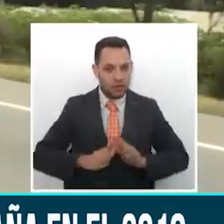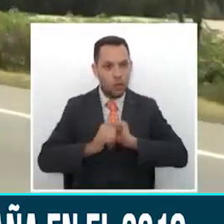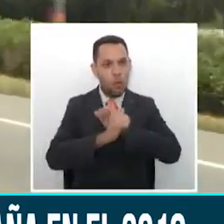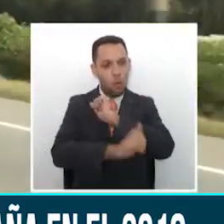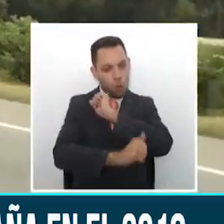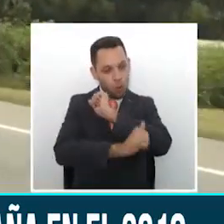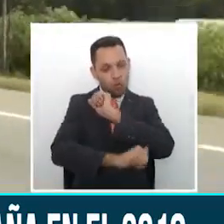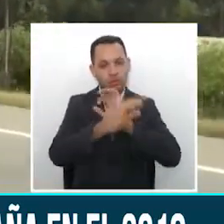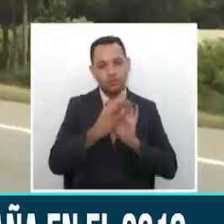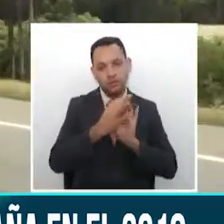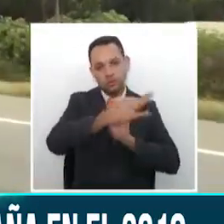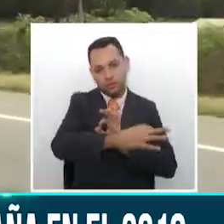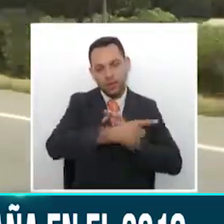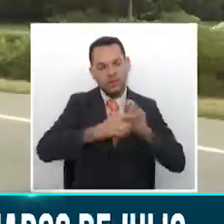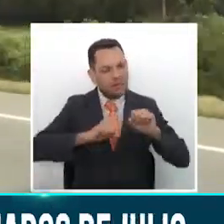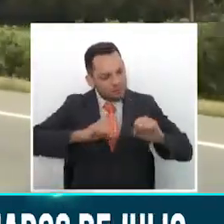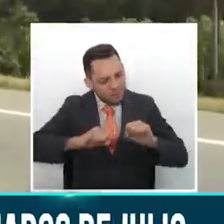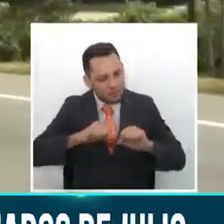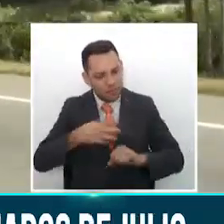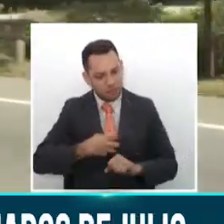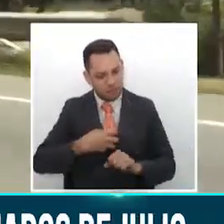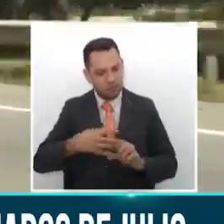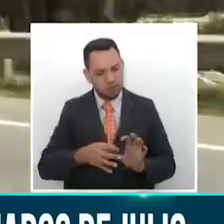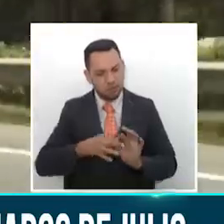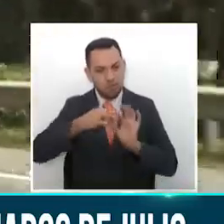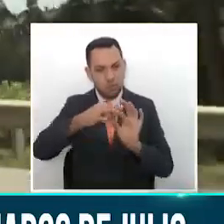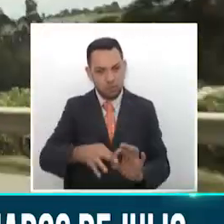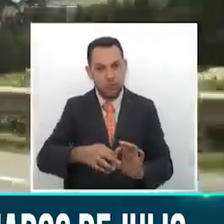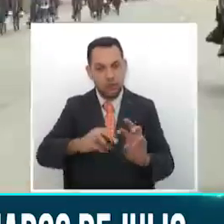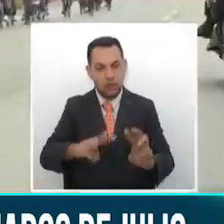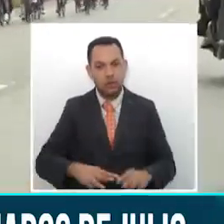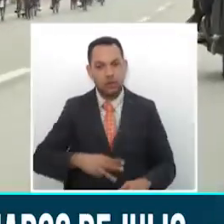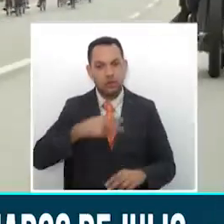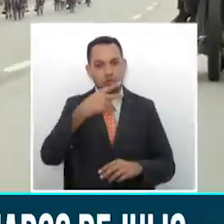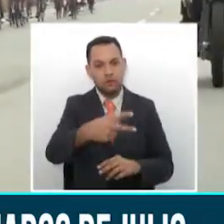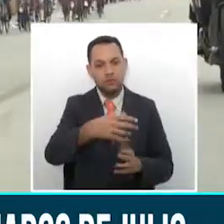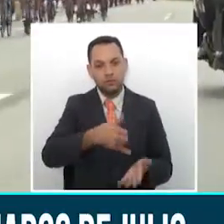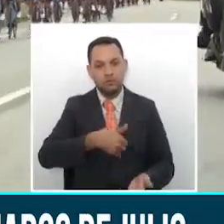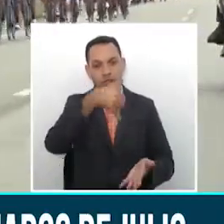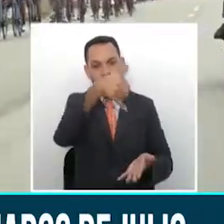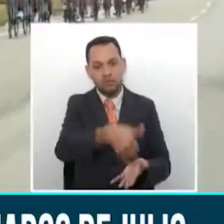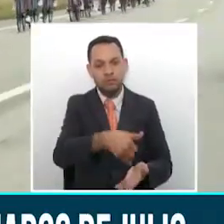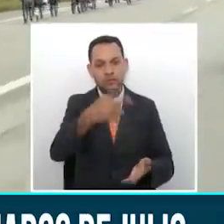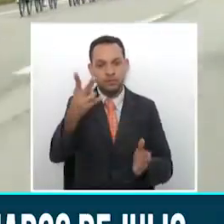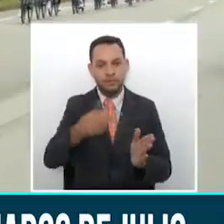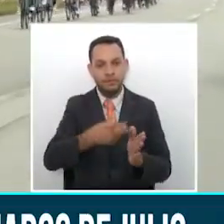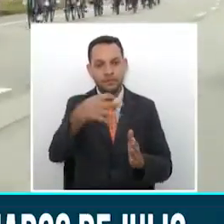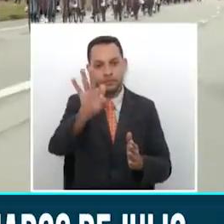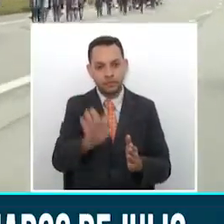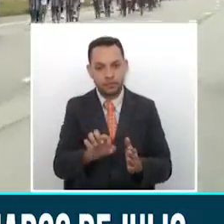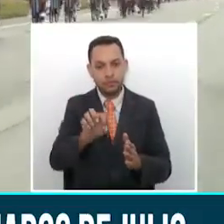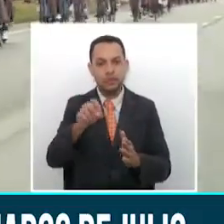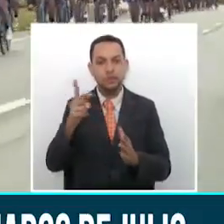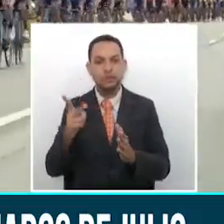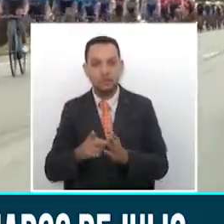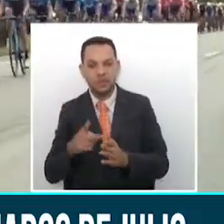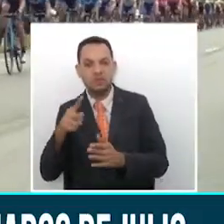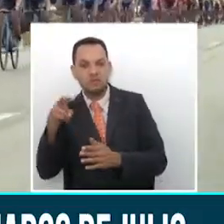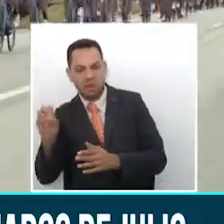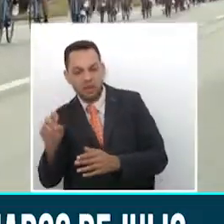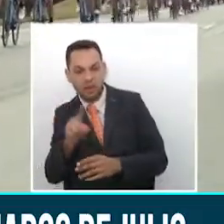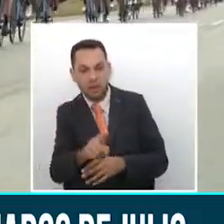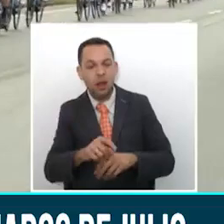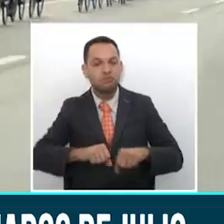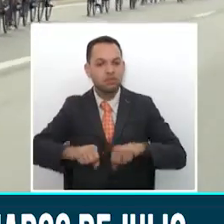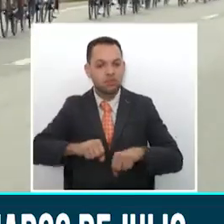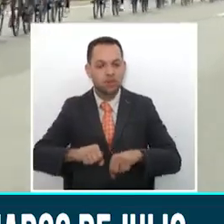excelencia. Dentro de sus muchos logros se destacan los dos podios de 2018 en el Giro de Italia y la Vuelta a España, carreras en las que ocupó el